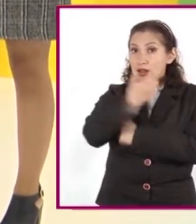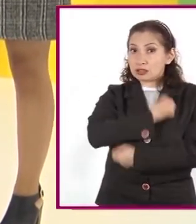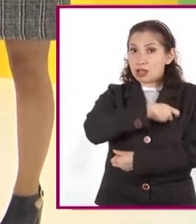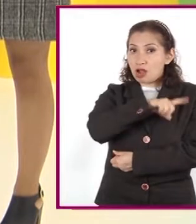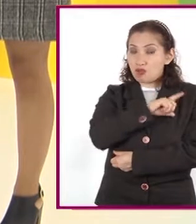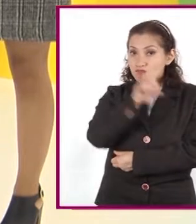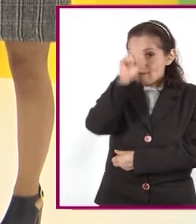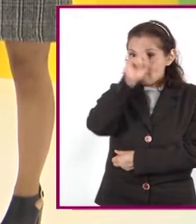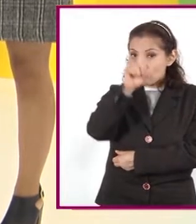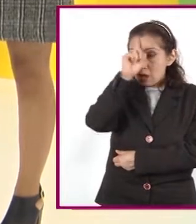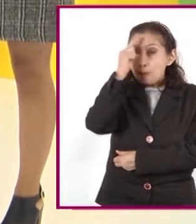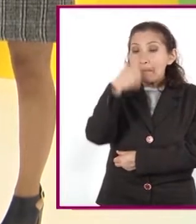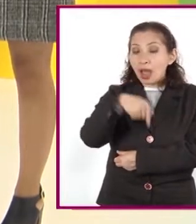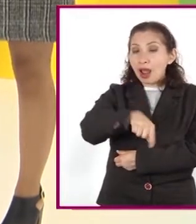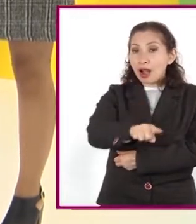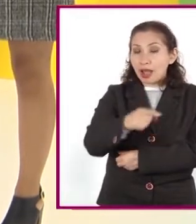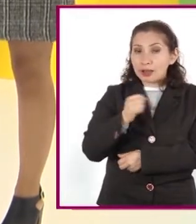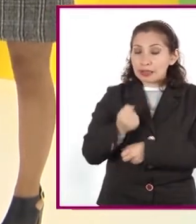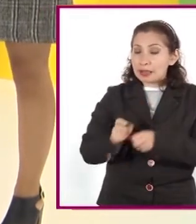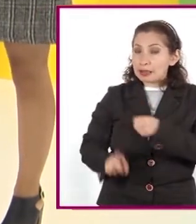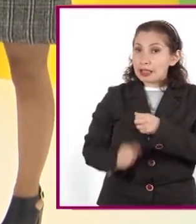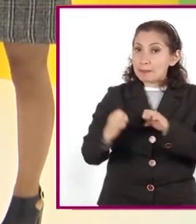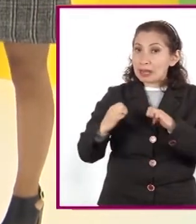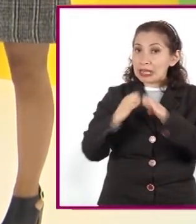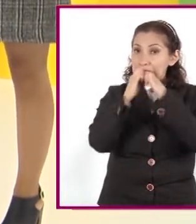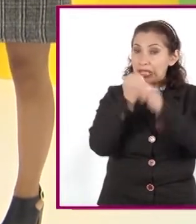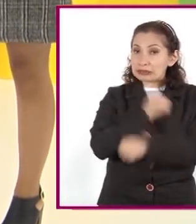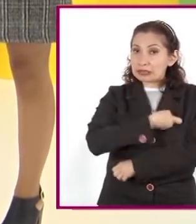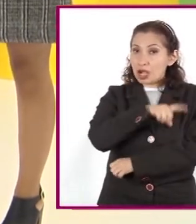recomienda para esta emergencia sanitaria.